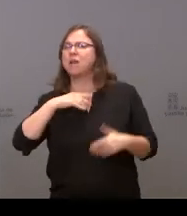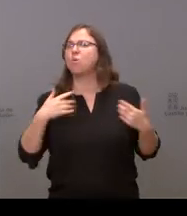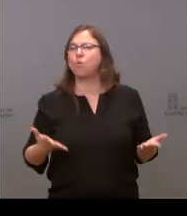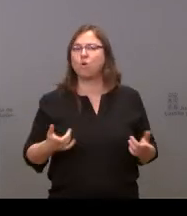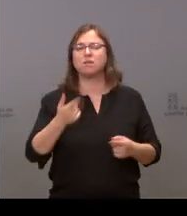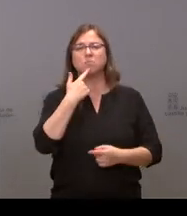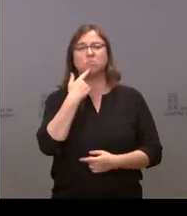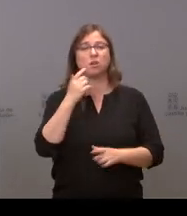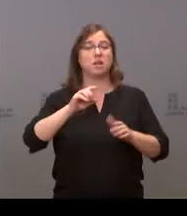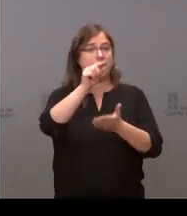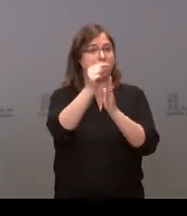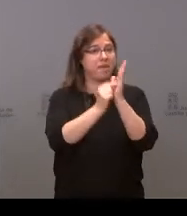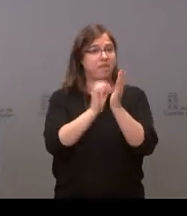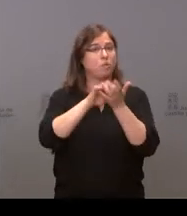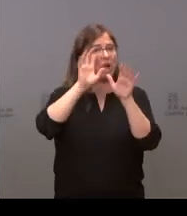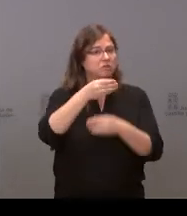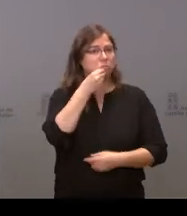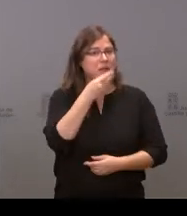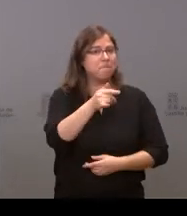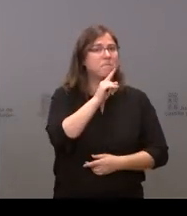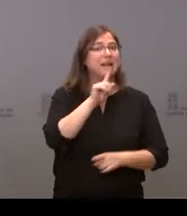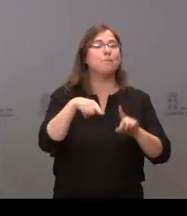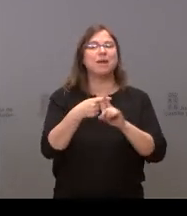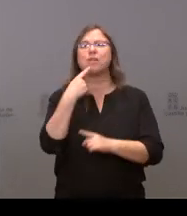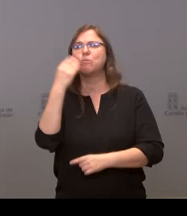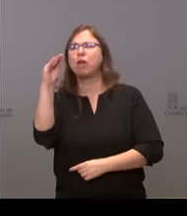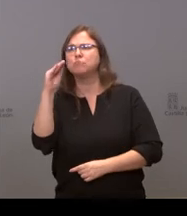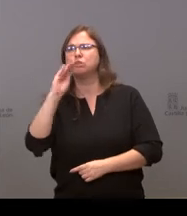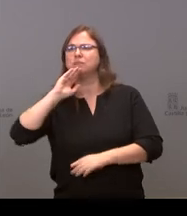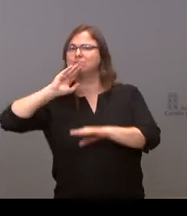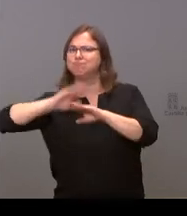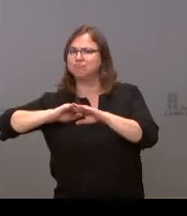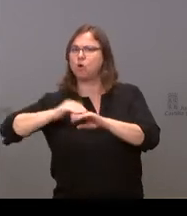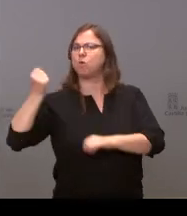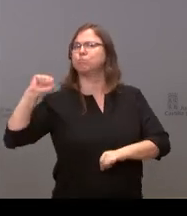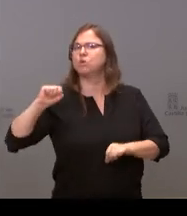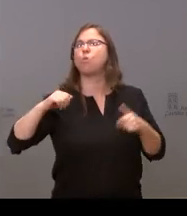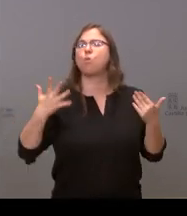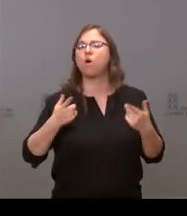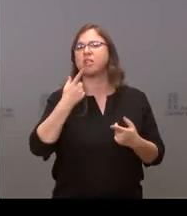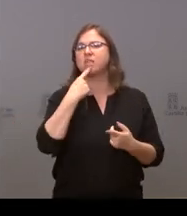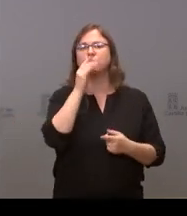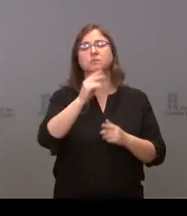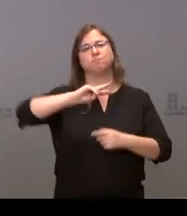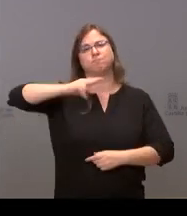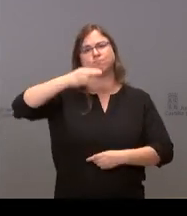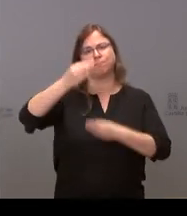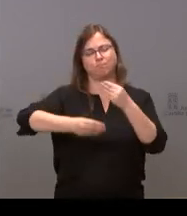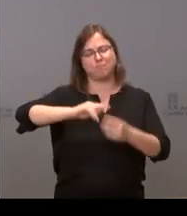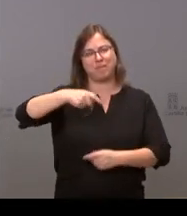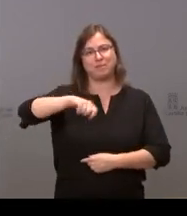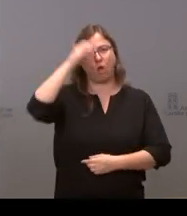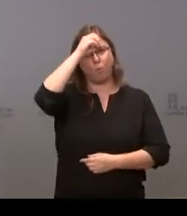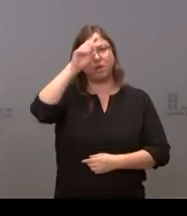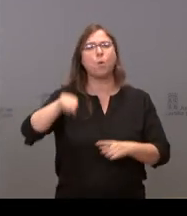de que las medidas de la Junta a veces son buenas o malas, pero también de que los jóvenes responden bien o mal. Me gustaría una valoración del vicepresidente. Y, por último,